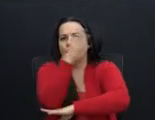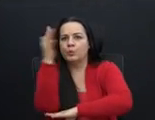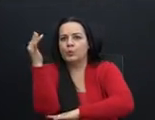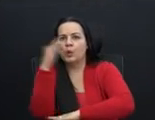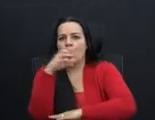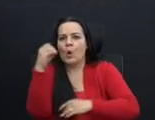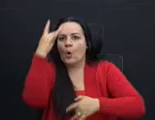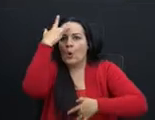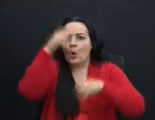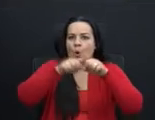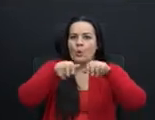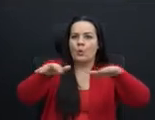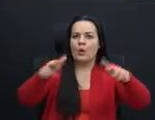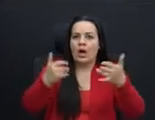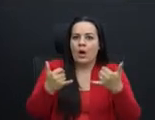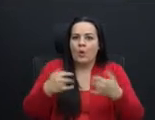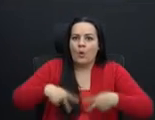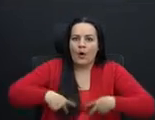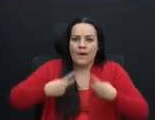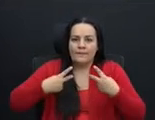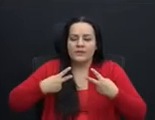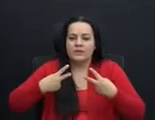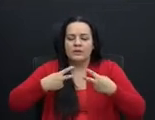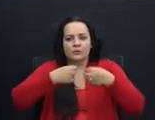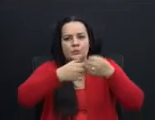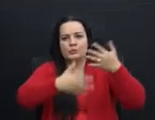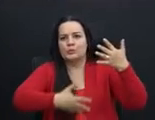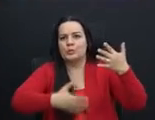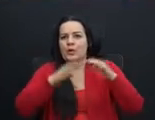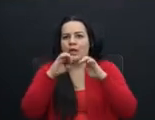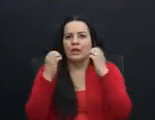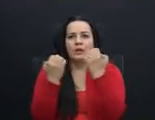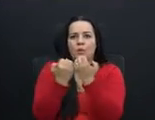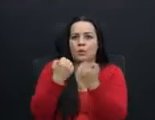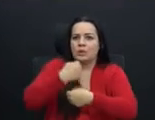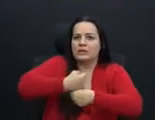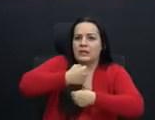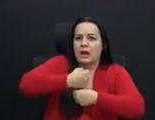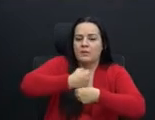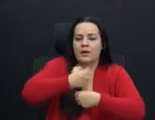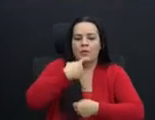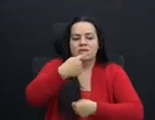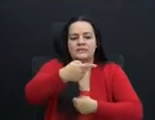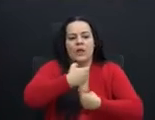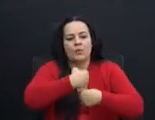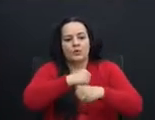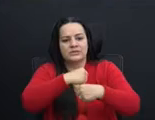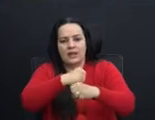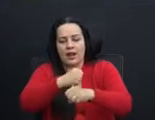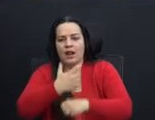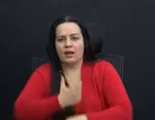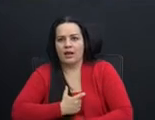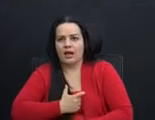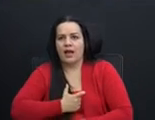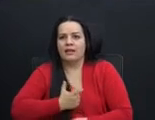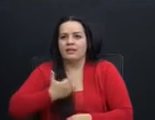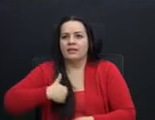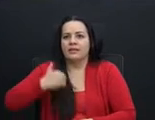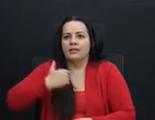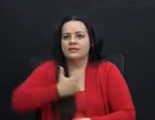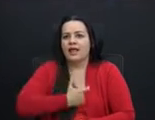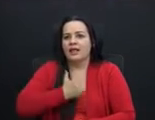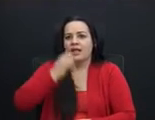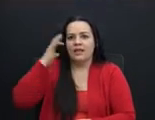pandemia como la que estamos viviendo, en fin, con todo su equipo de trabajo, decirles a los gobiernos locales, a sus alcaldes, alcaldesas,